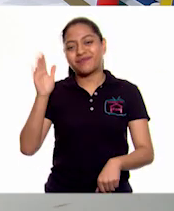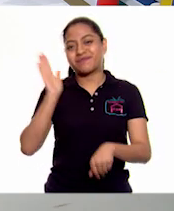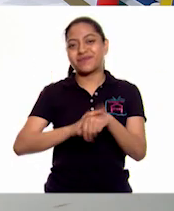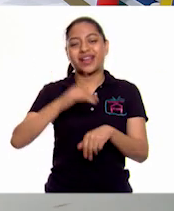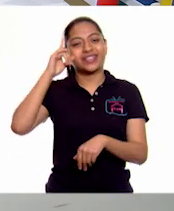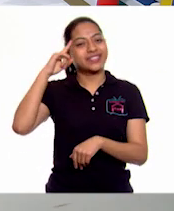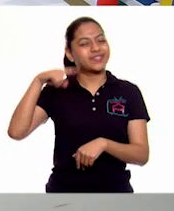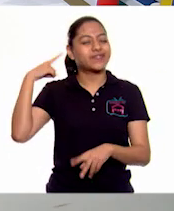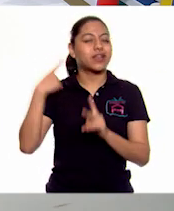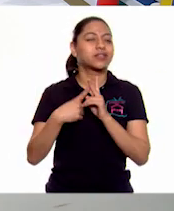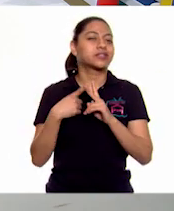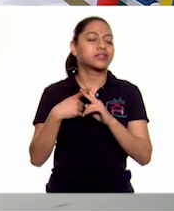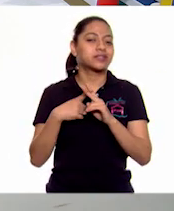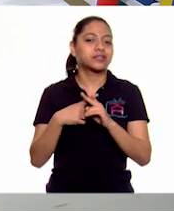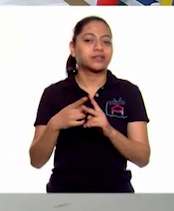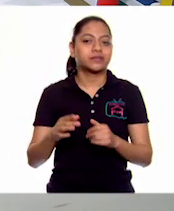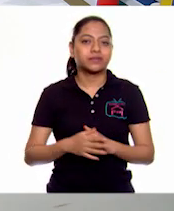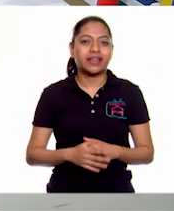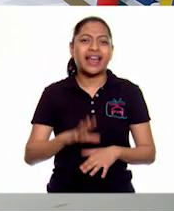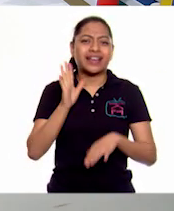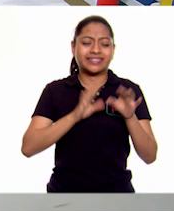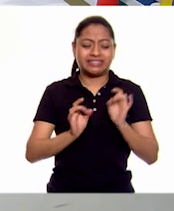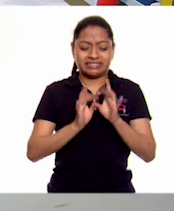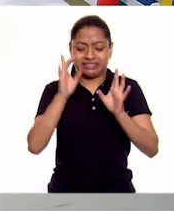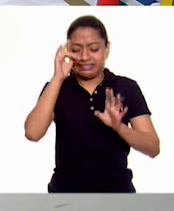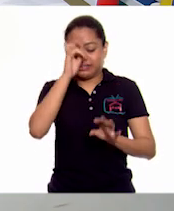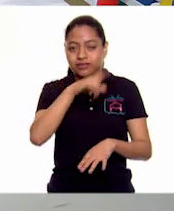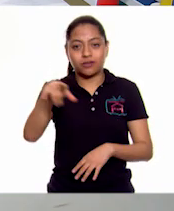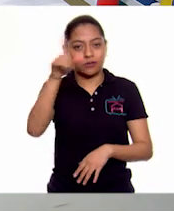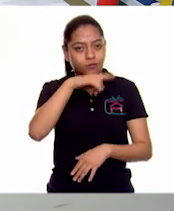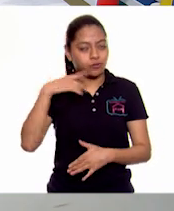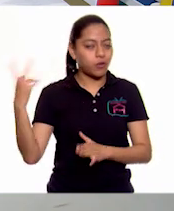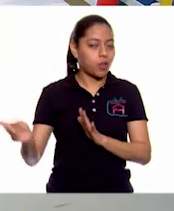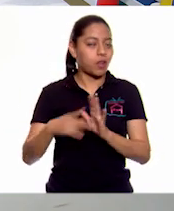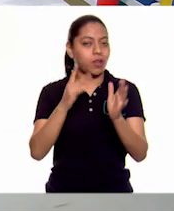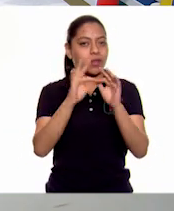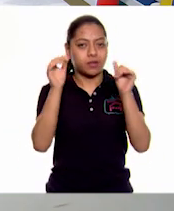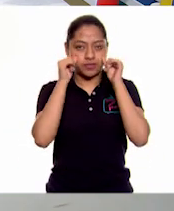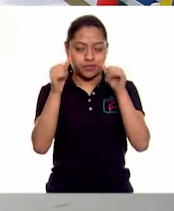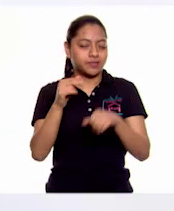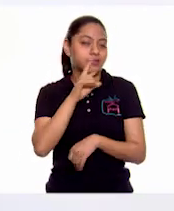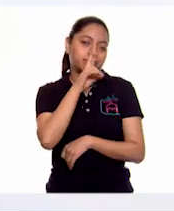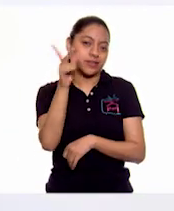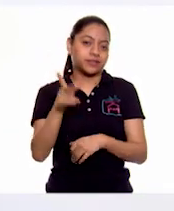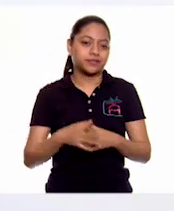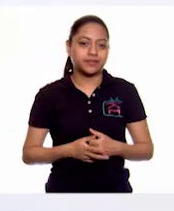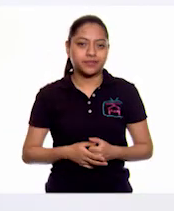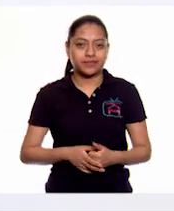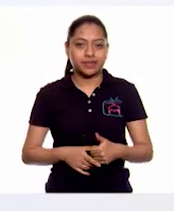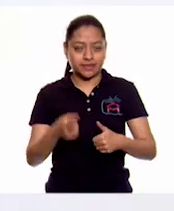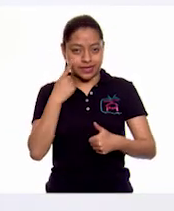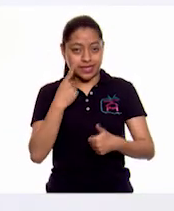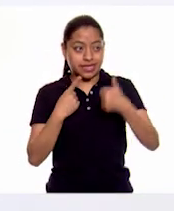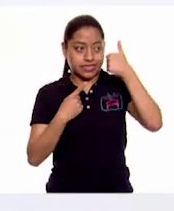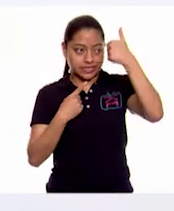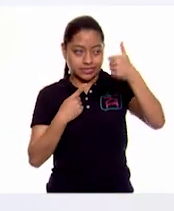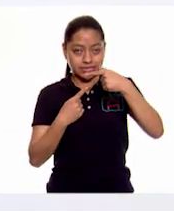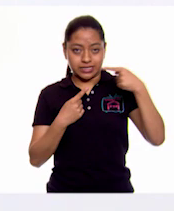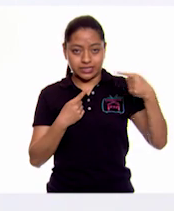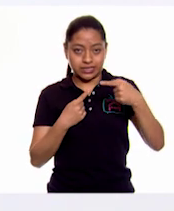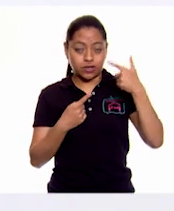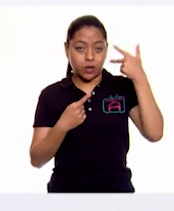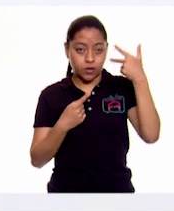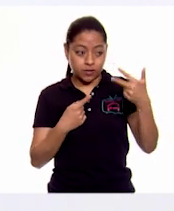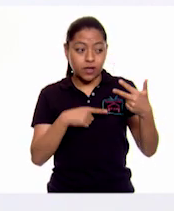muy fácil, pero luego tenemos por ahí resbalones. Entonces es mejor estar repasando. Seis octavos. Seis octavos. Para